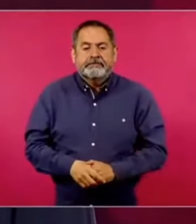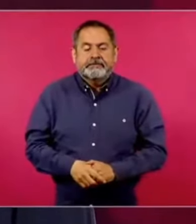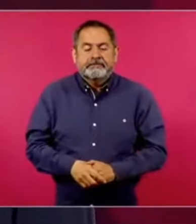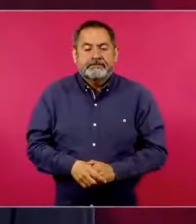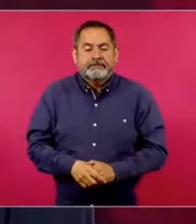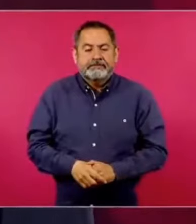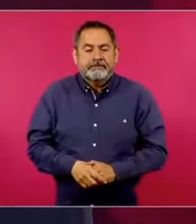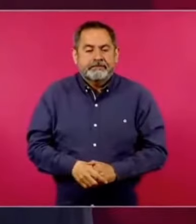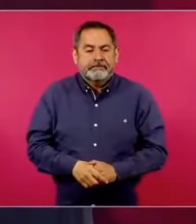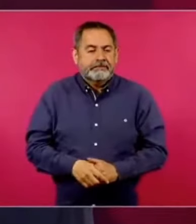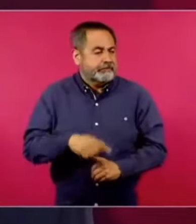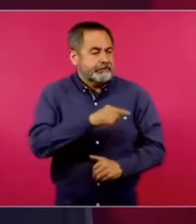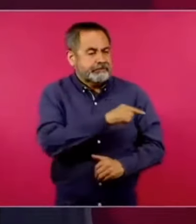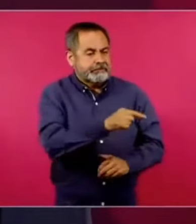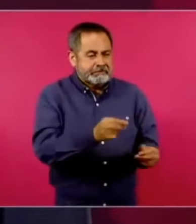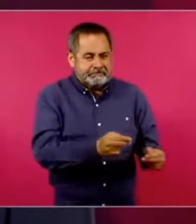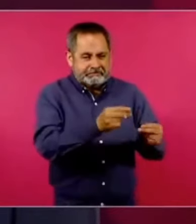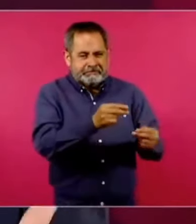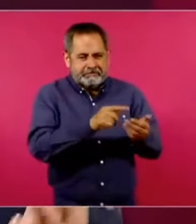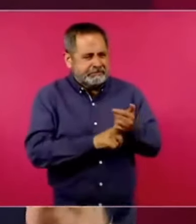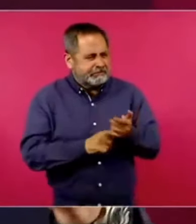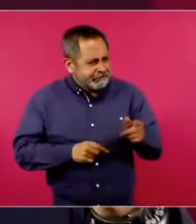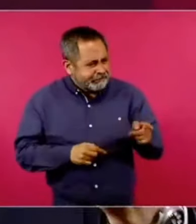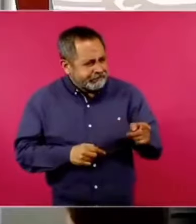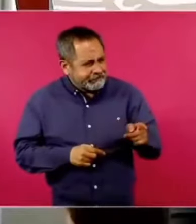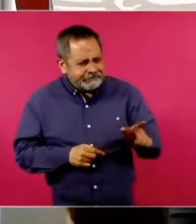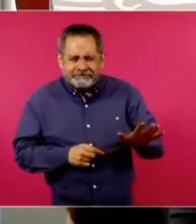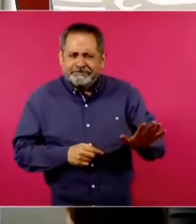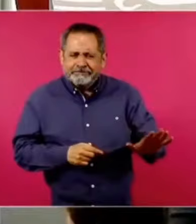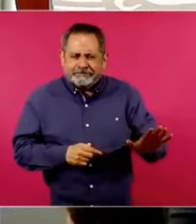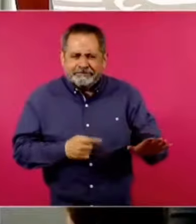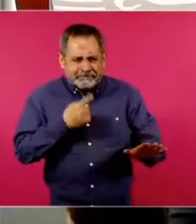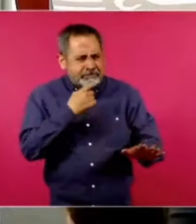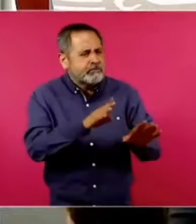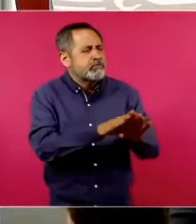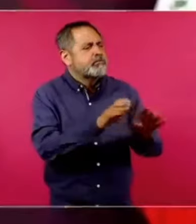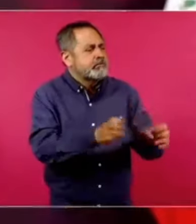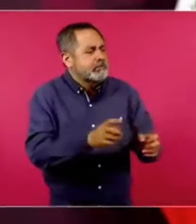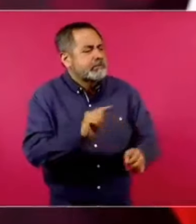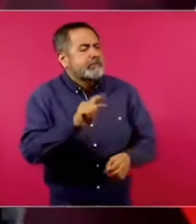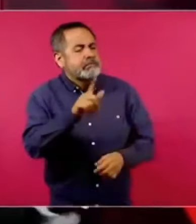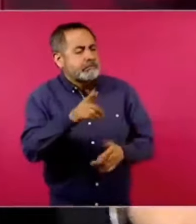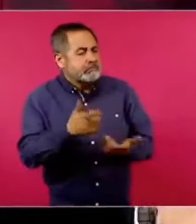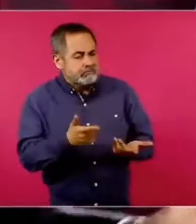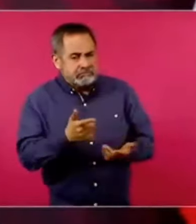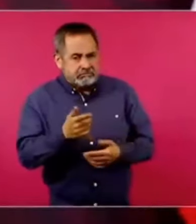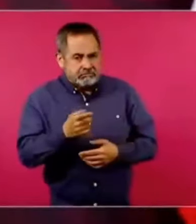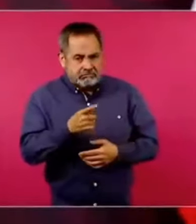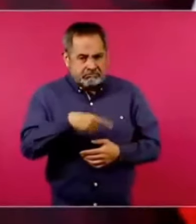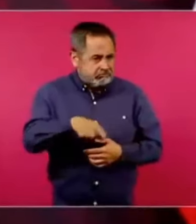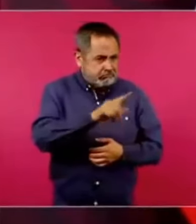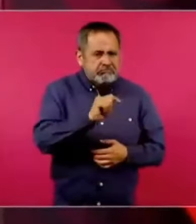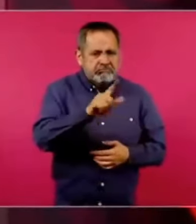que tienen negocios, les digo, ¿cómo te ha ido? ¿Cómo les ha ido a ustedes?